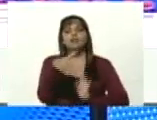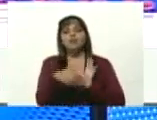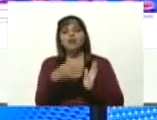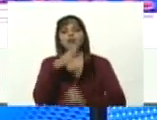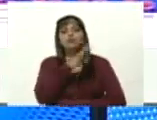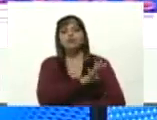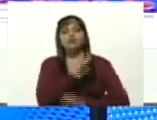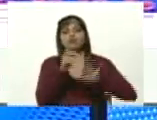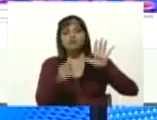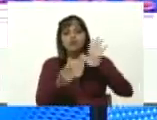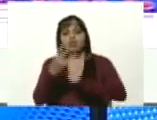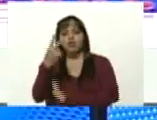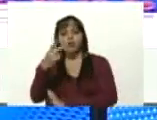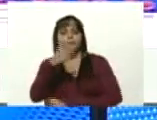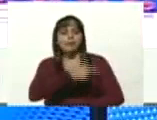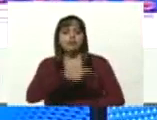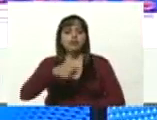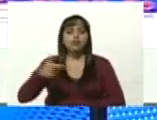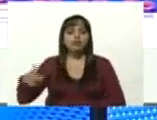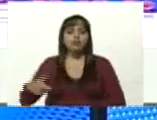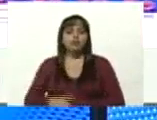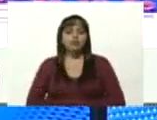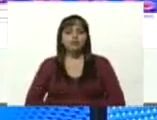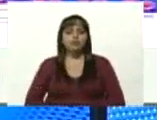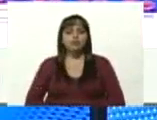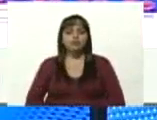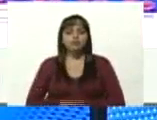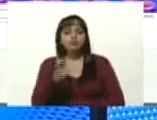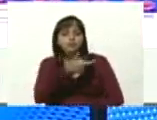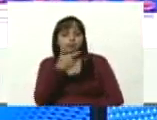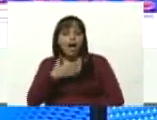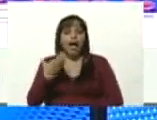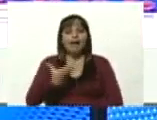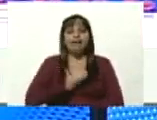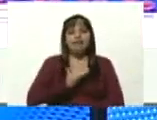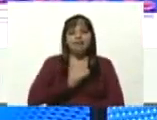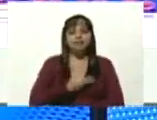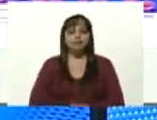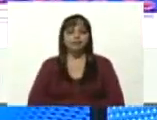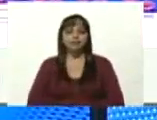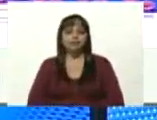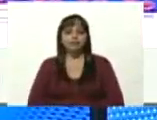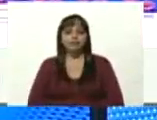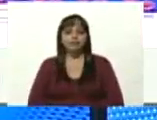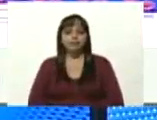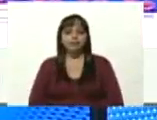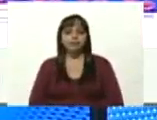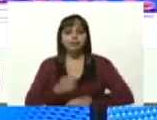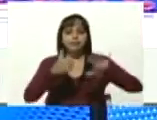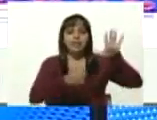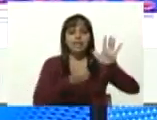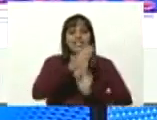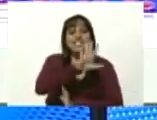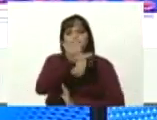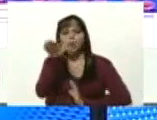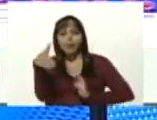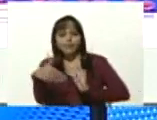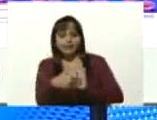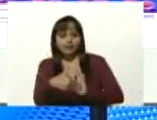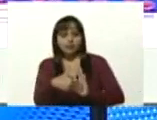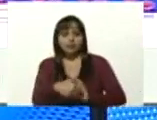462 candidatos y candidatas a la alcaldía 65 mil